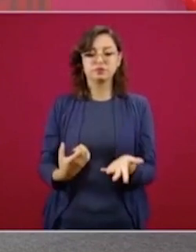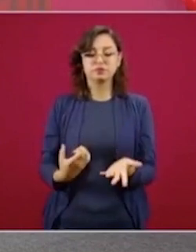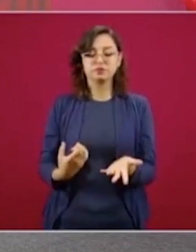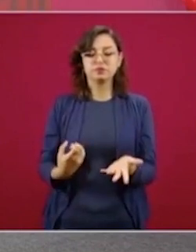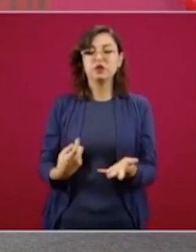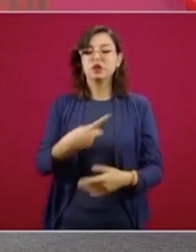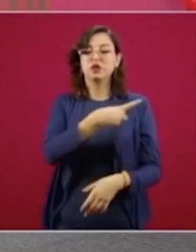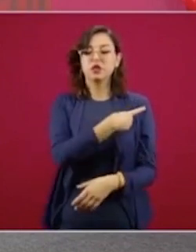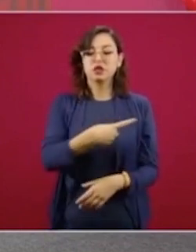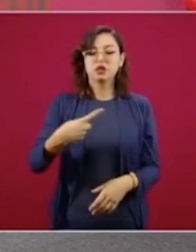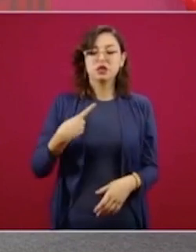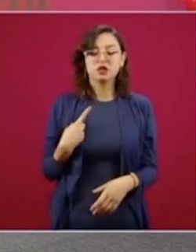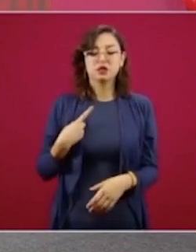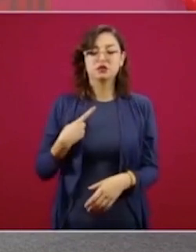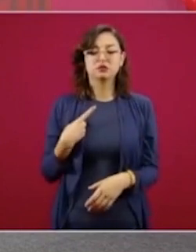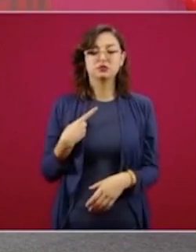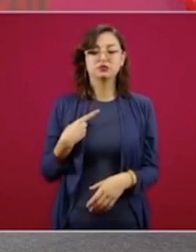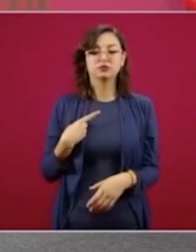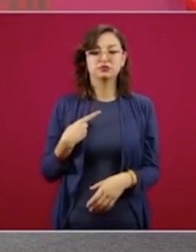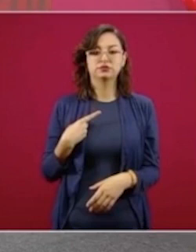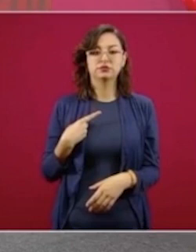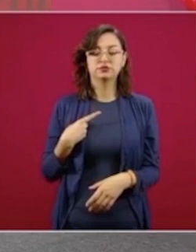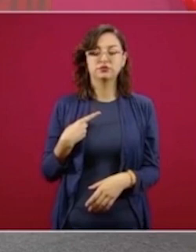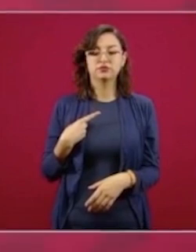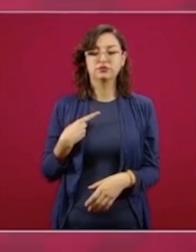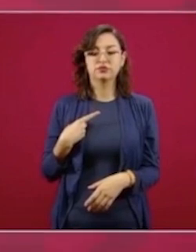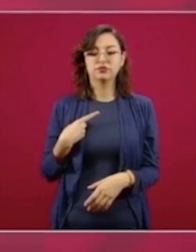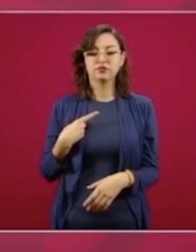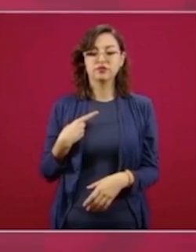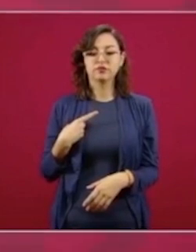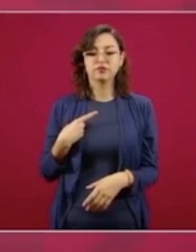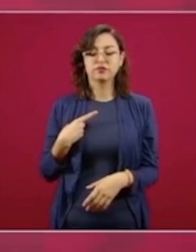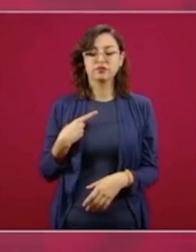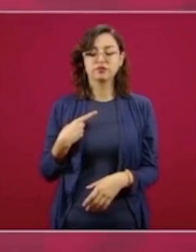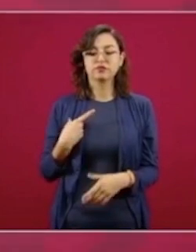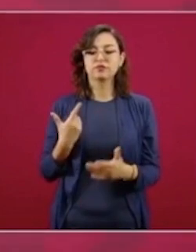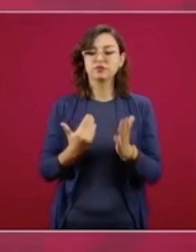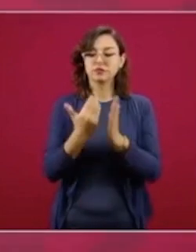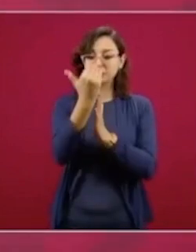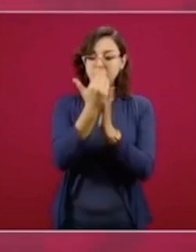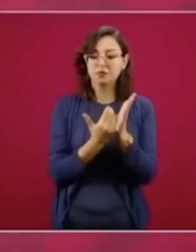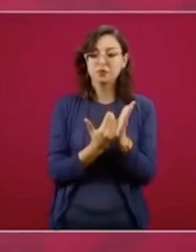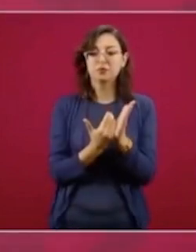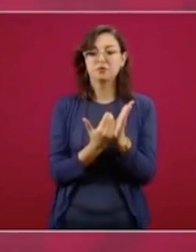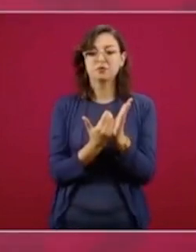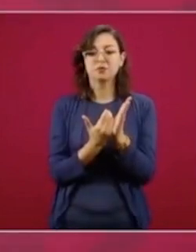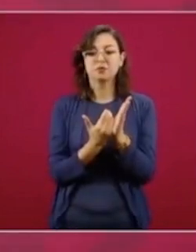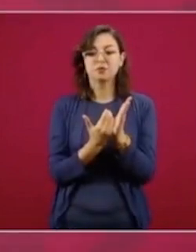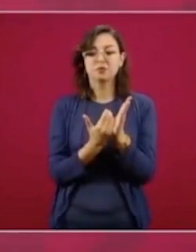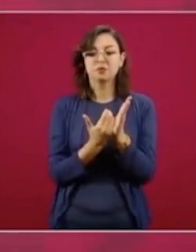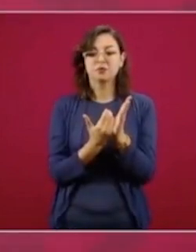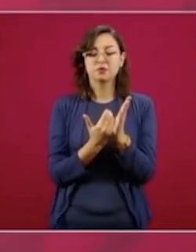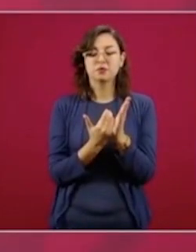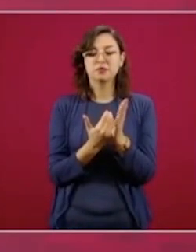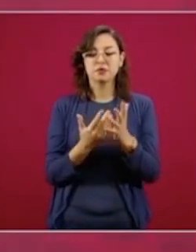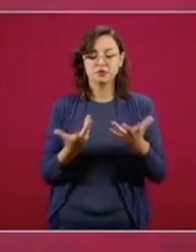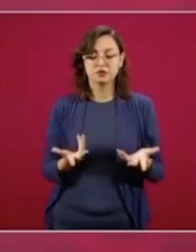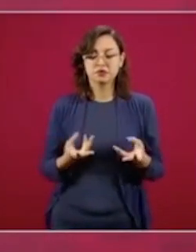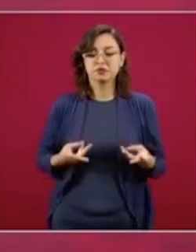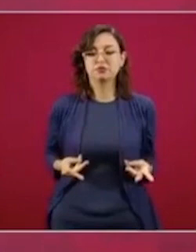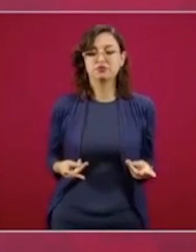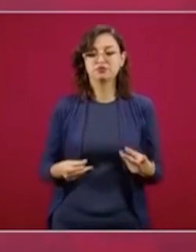reducir aún más el gasto